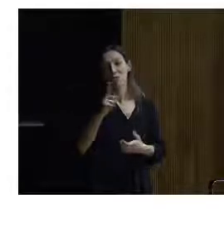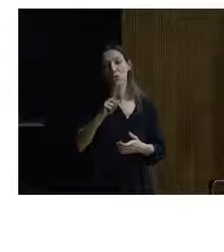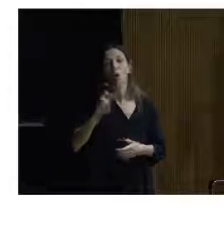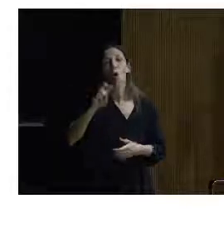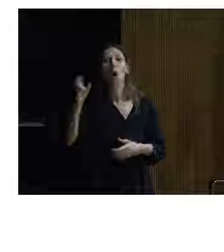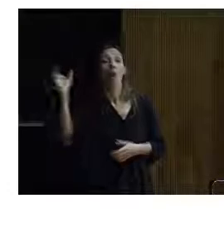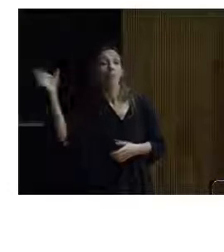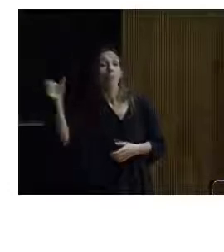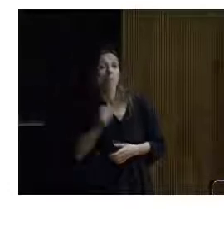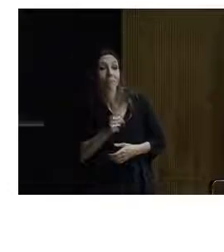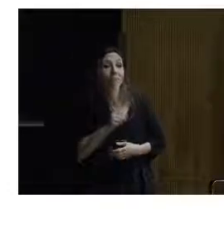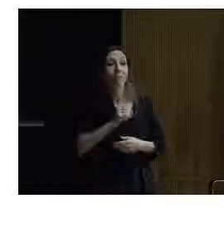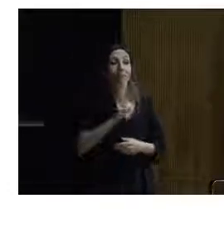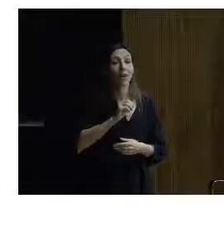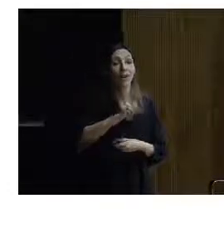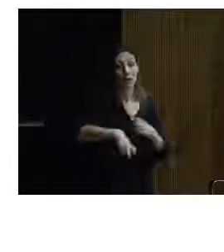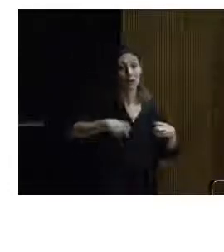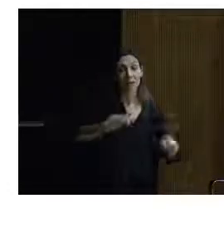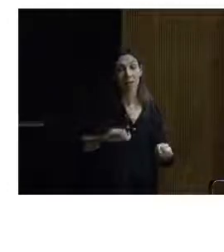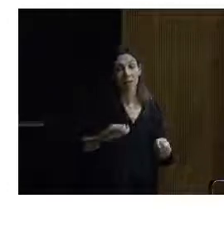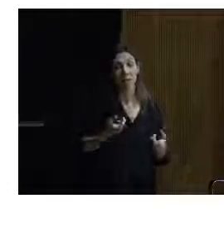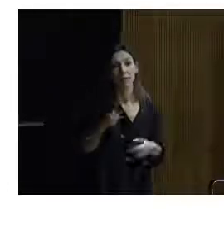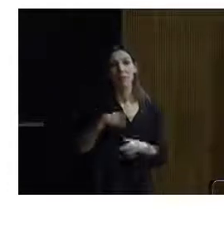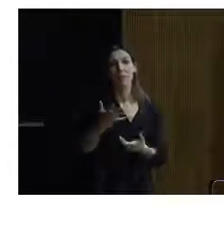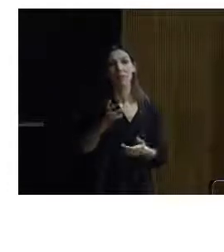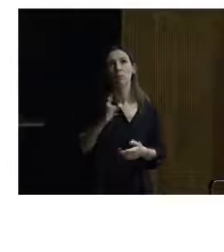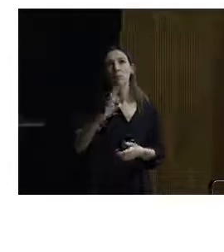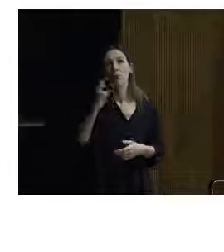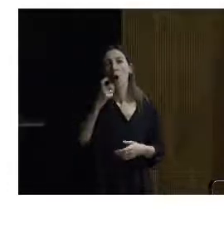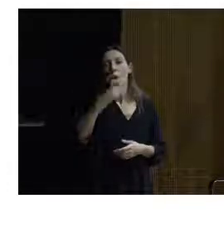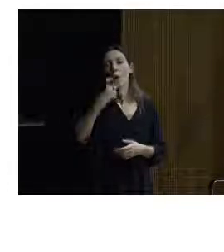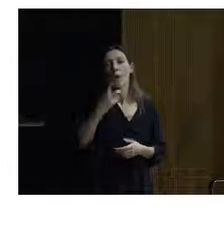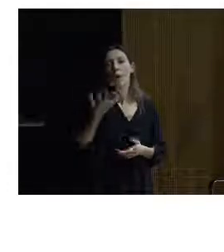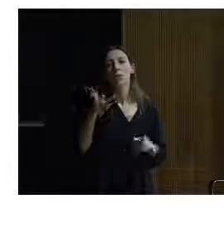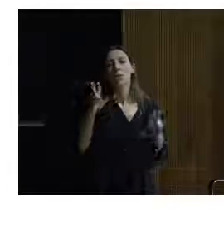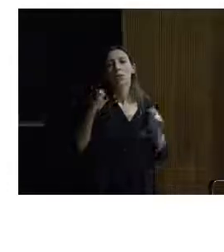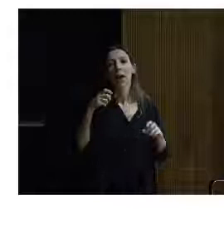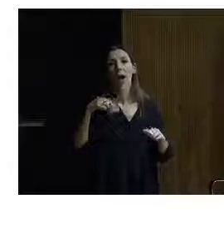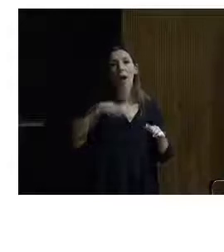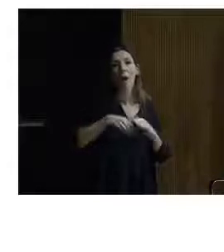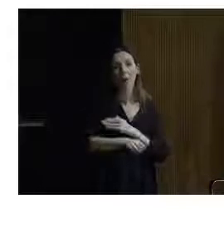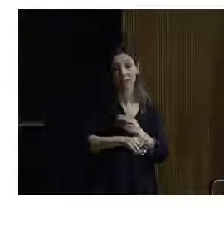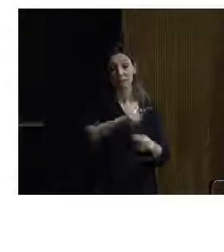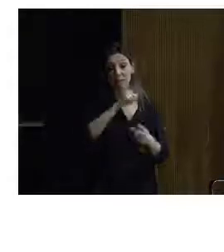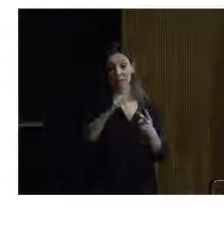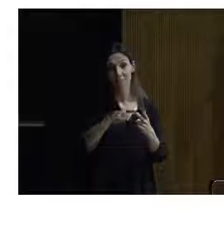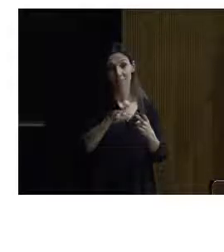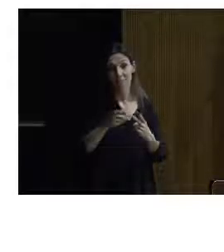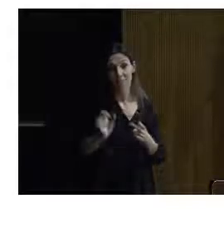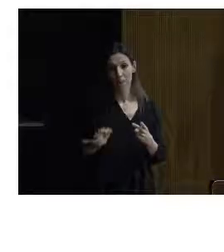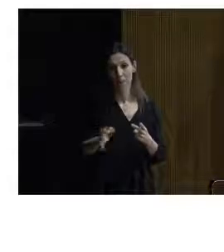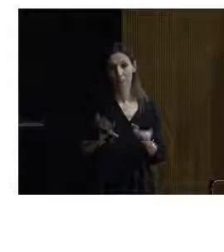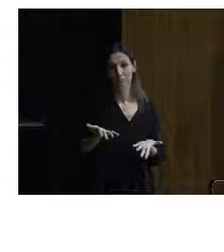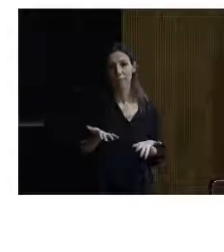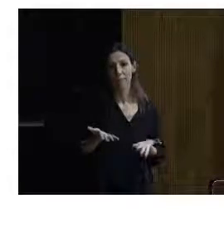Hay otro mito que es el de la reversibilidad. Yo tengo dudas de que todo tenga que ser reversible. Sí es cierto que conviene